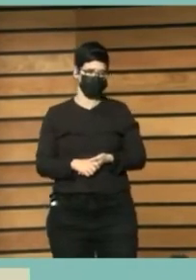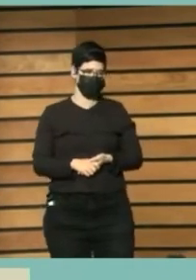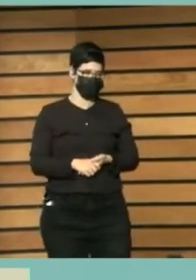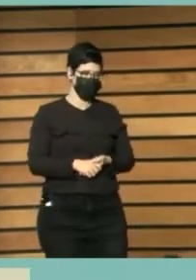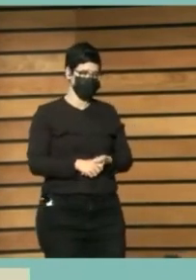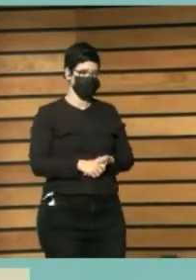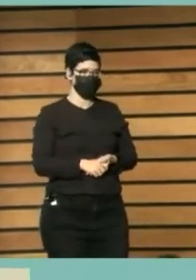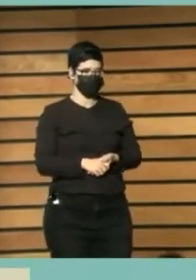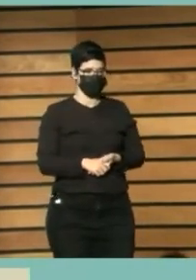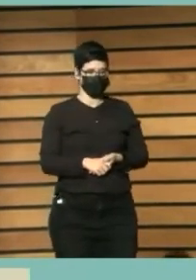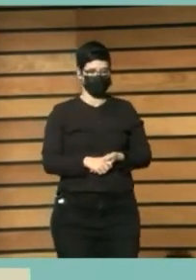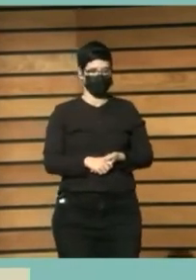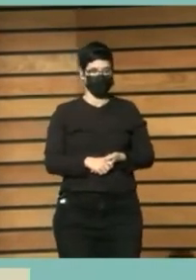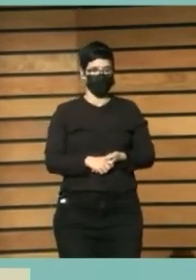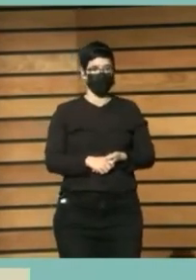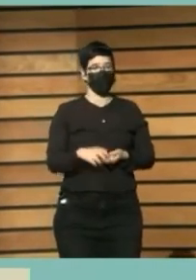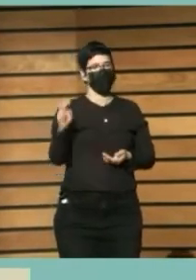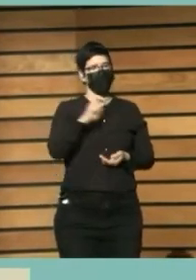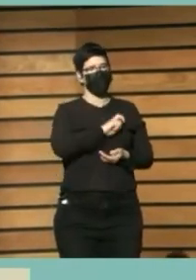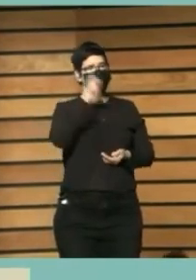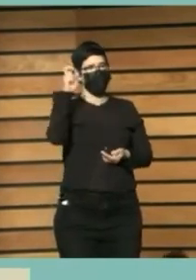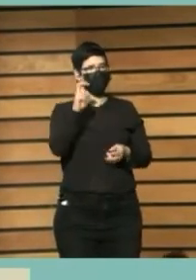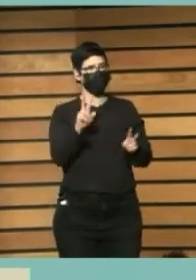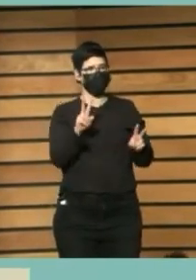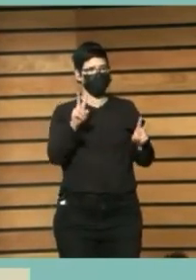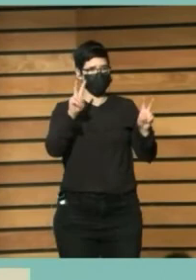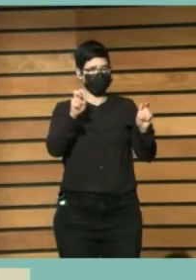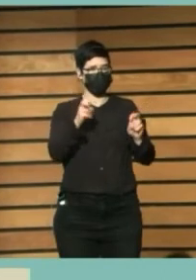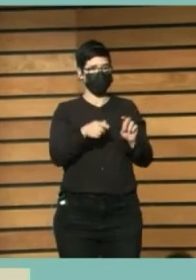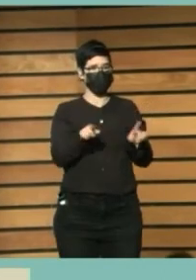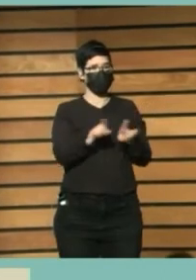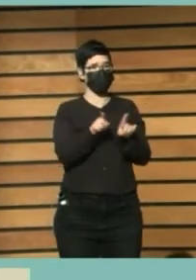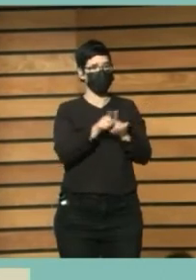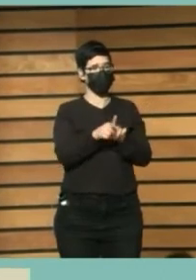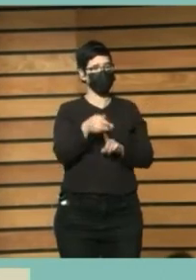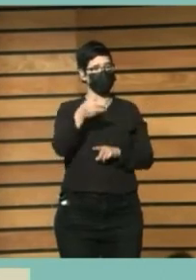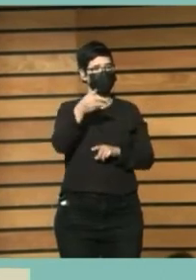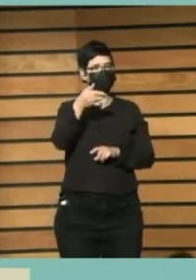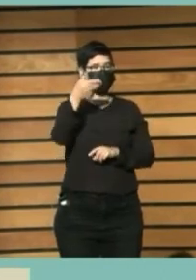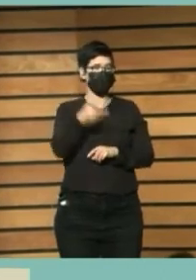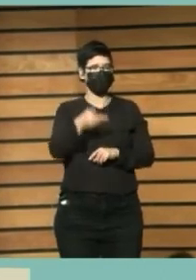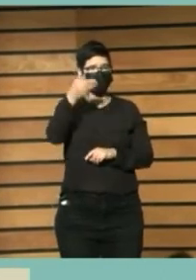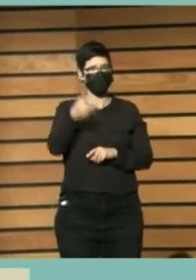Y otra cuestión Es la importancia De los efectos secundarios